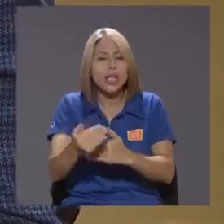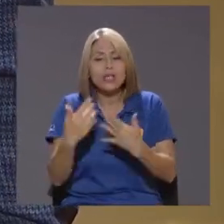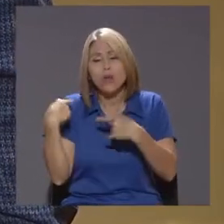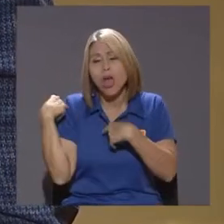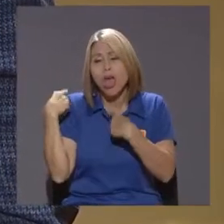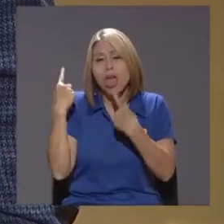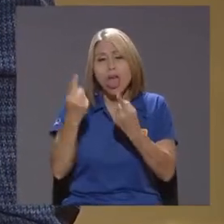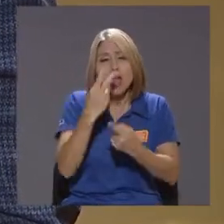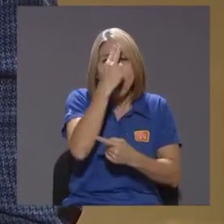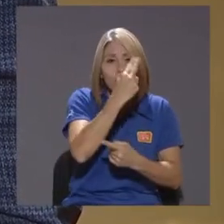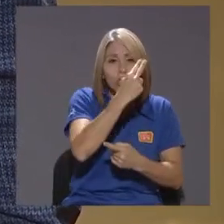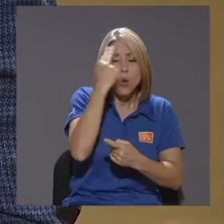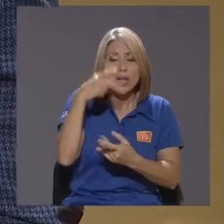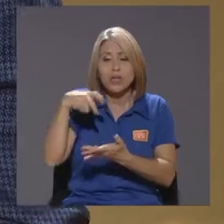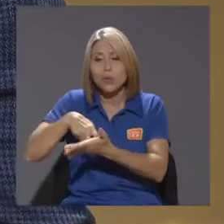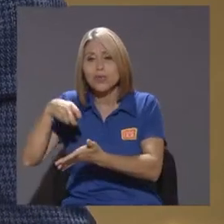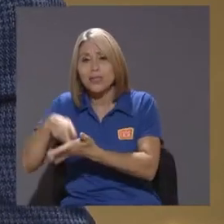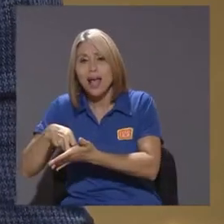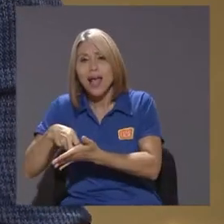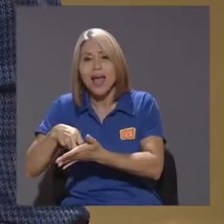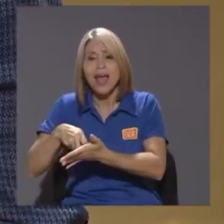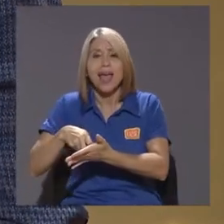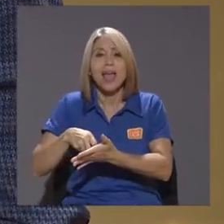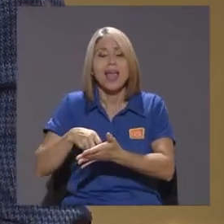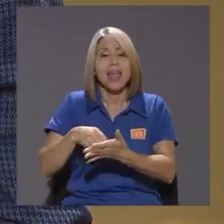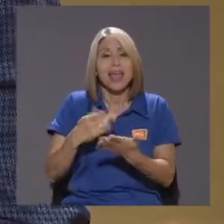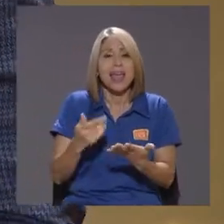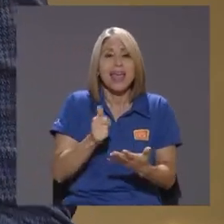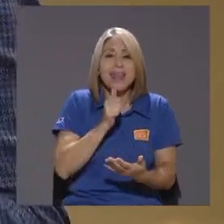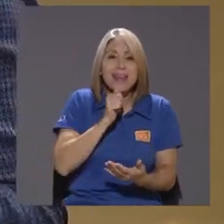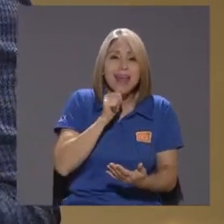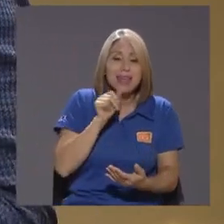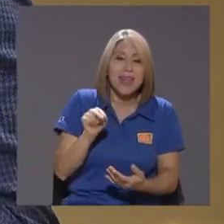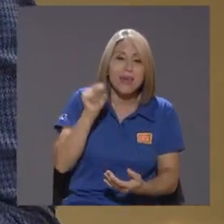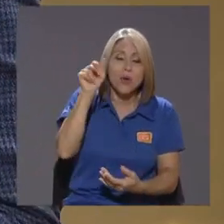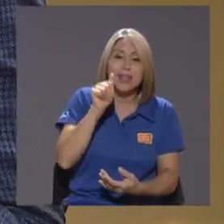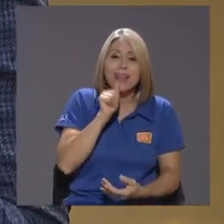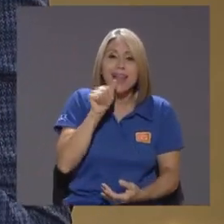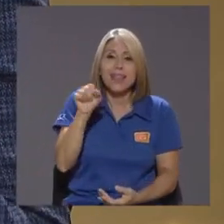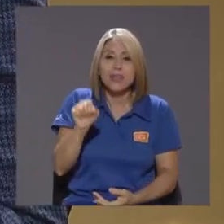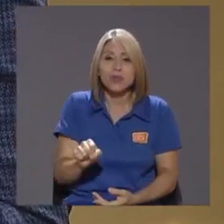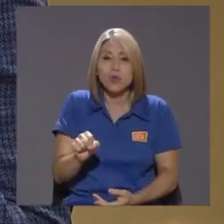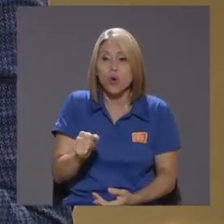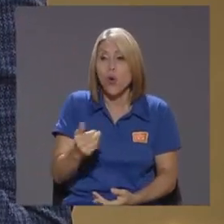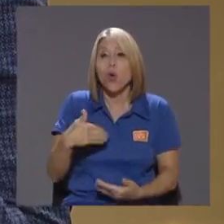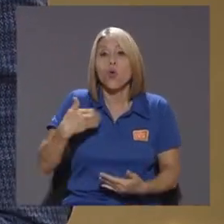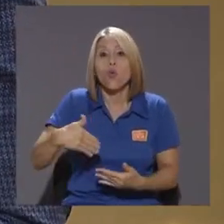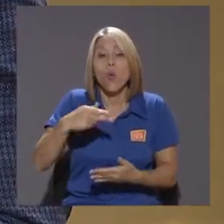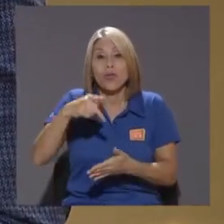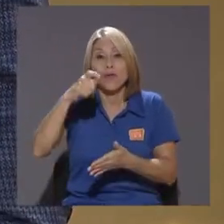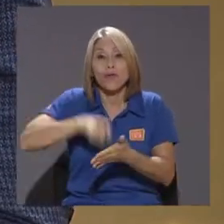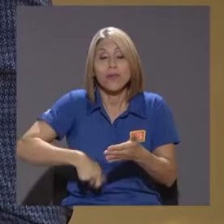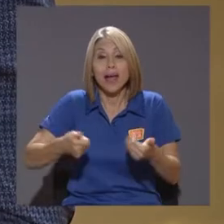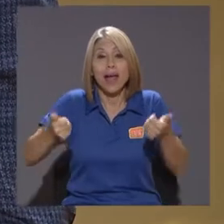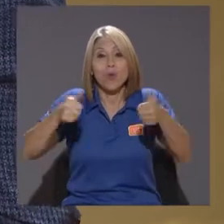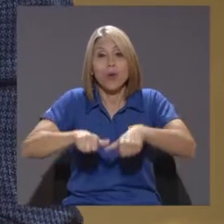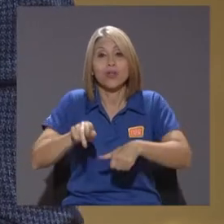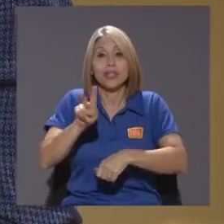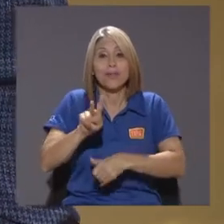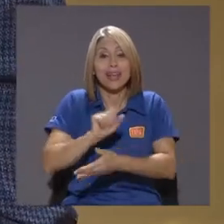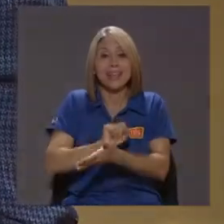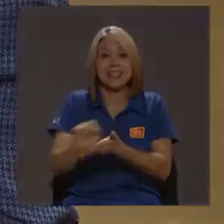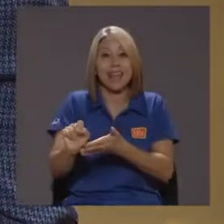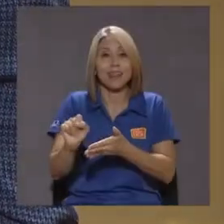Irlanda del norte Irlanda del sur Cuando firman Los acuerdos Del viernes santo Un tema Central Es la